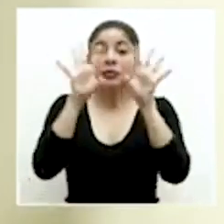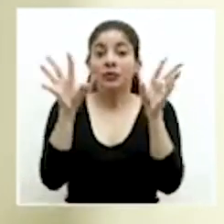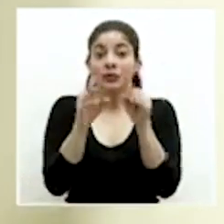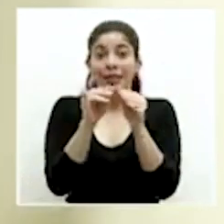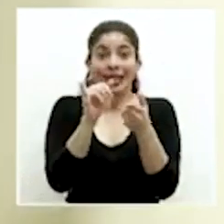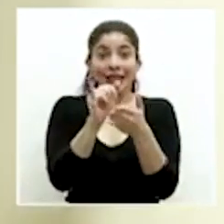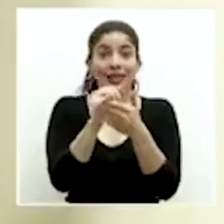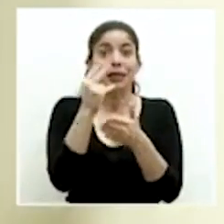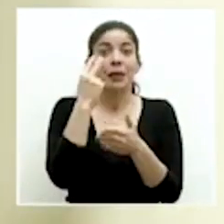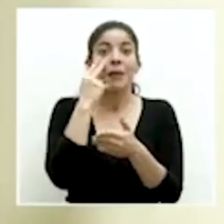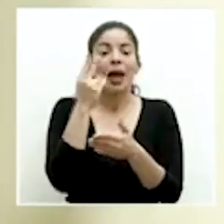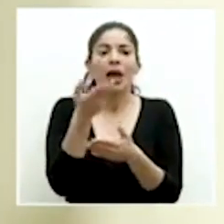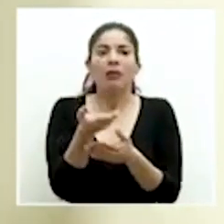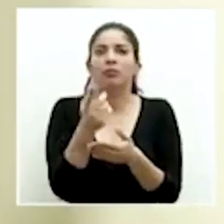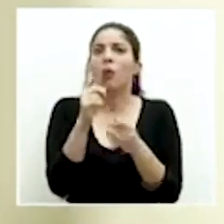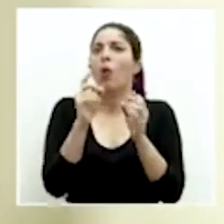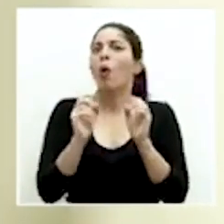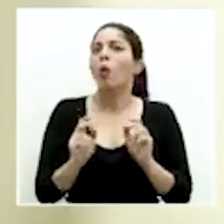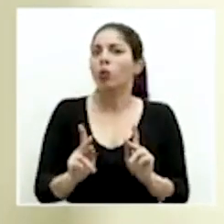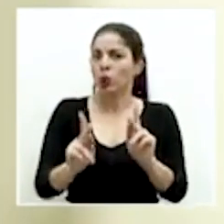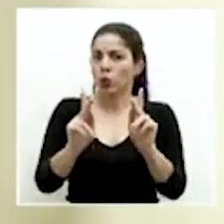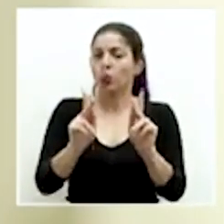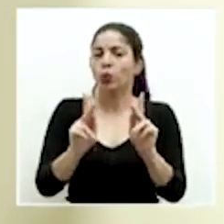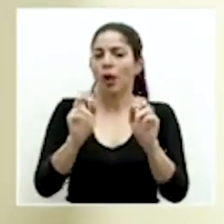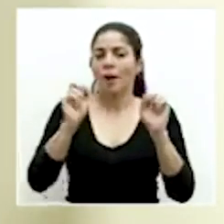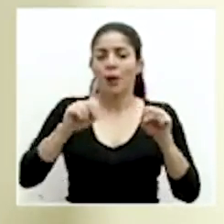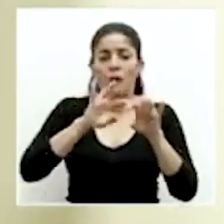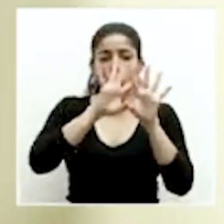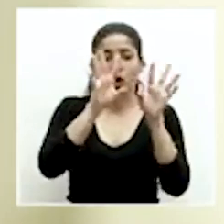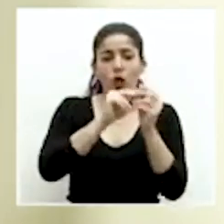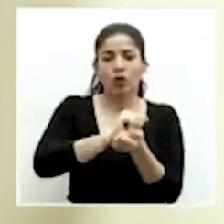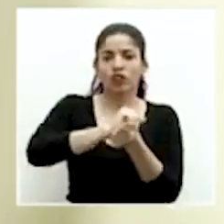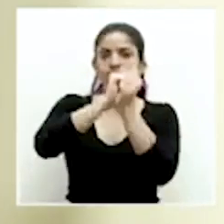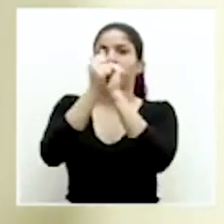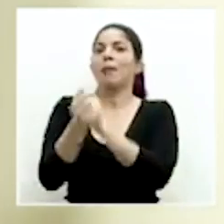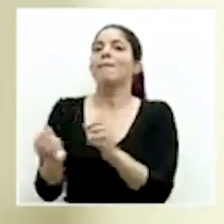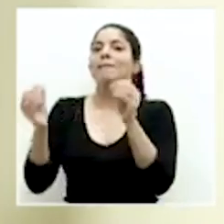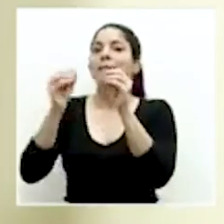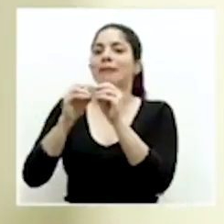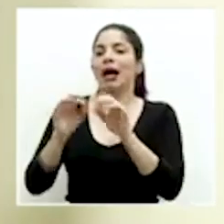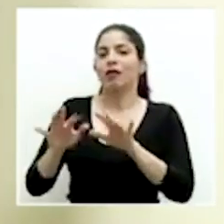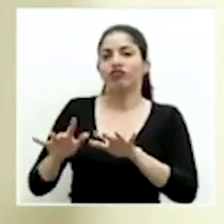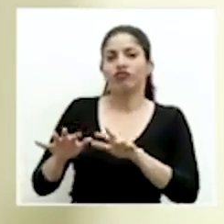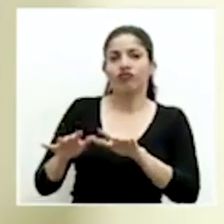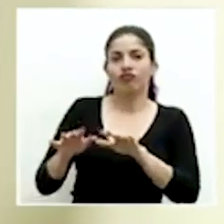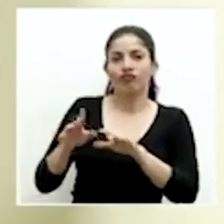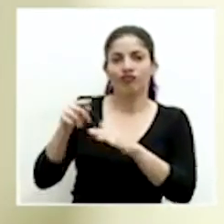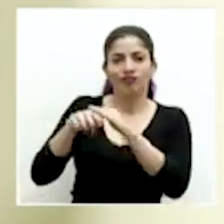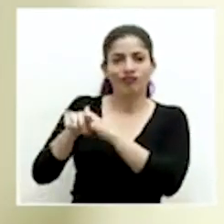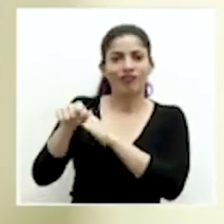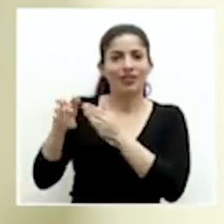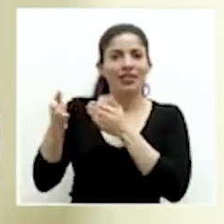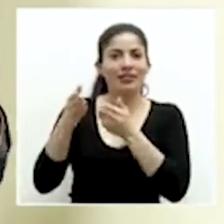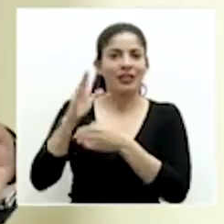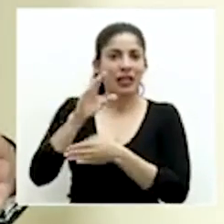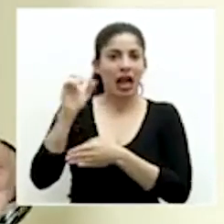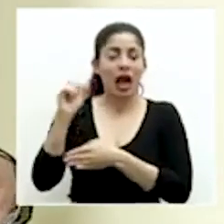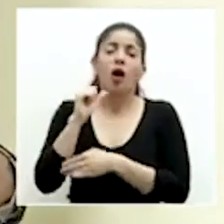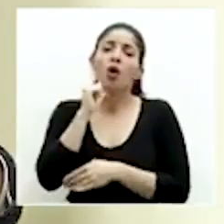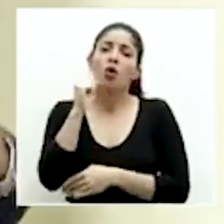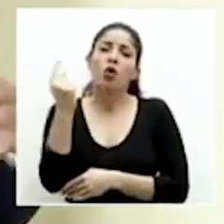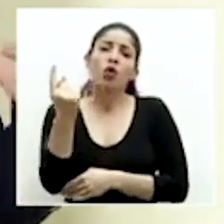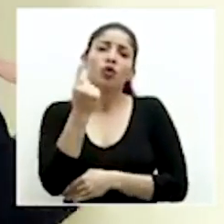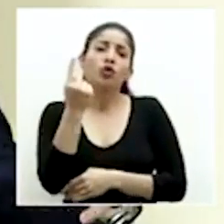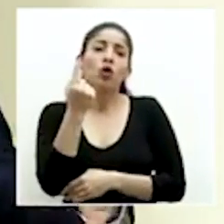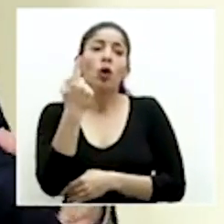esto como una oportunidad de digitalizar aún más los servicios de la caja. Que ya no sea sólo